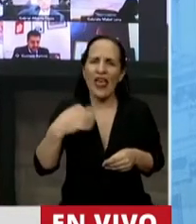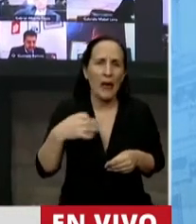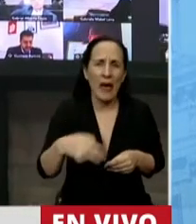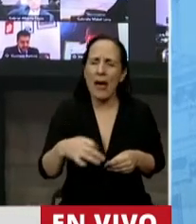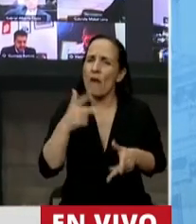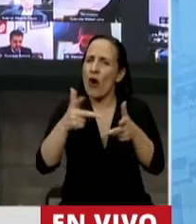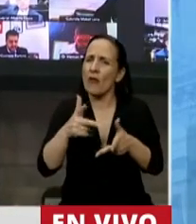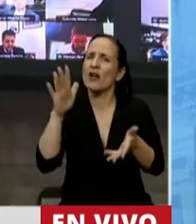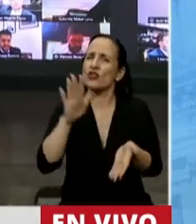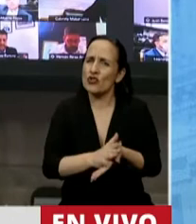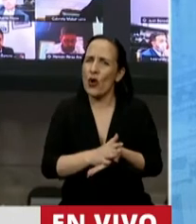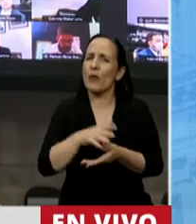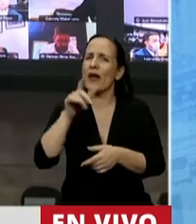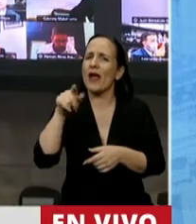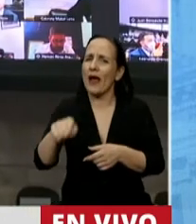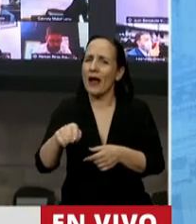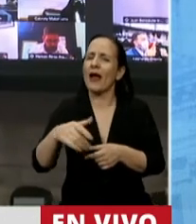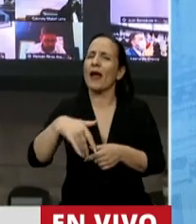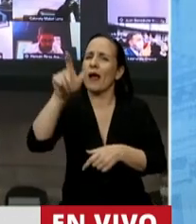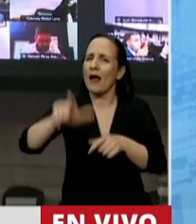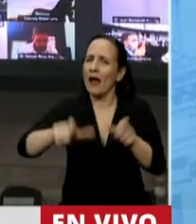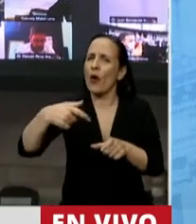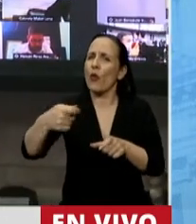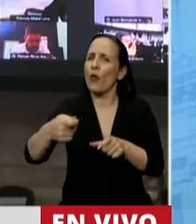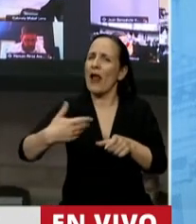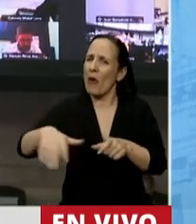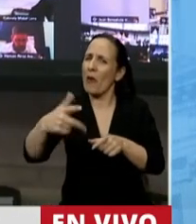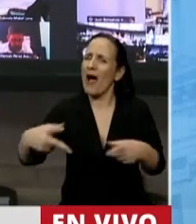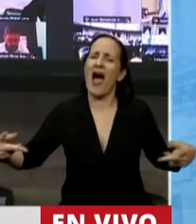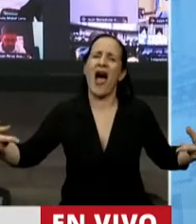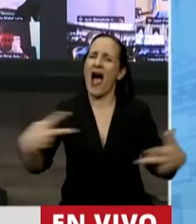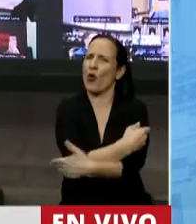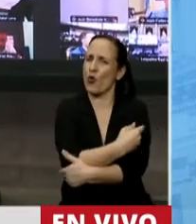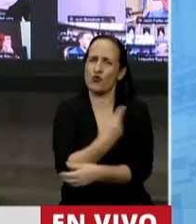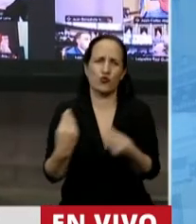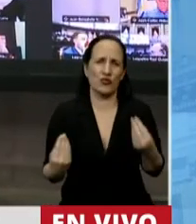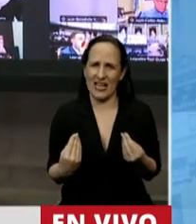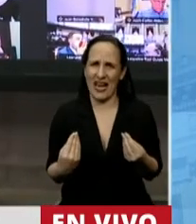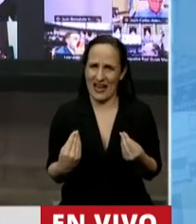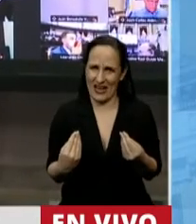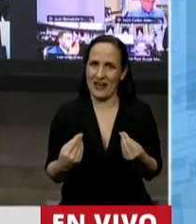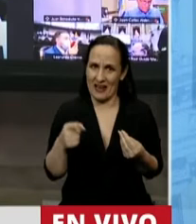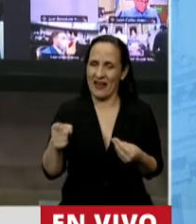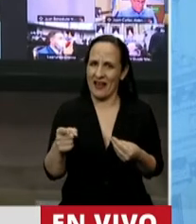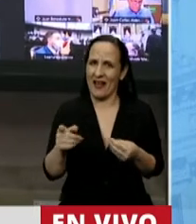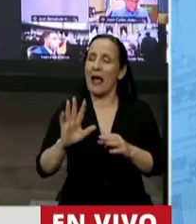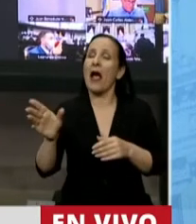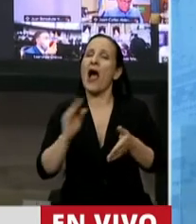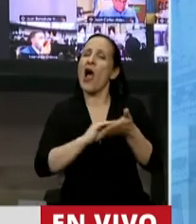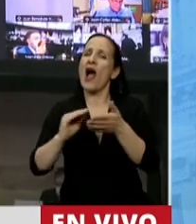ajuste que se le va a hacer a la clase pasiva, los jubilados de la Nación desde la casa de cada uno de los diputados,